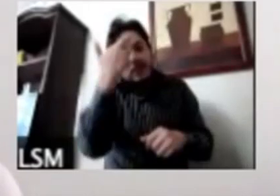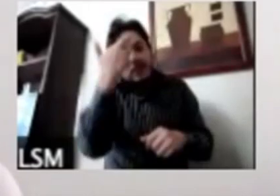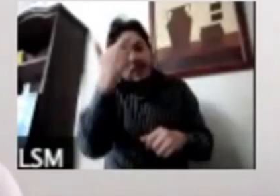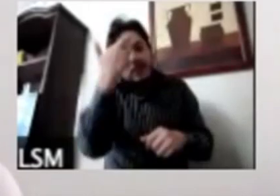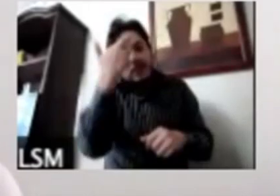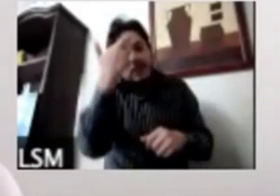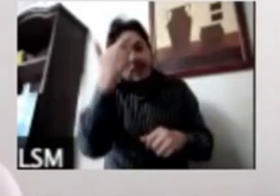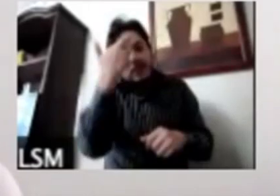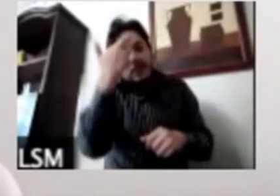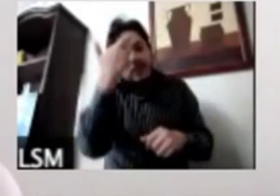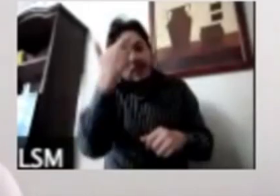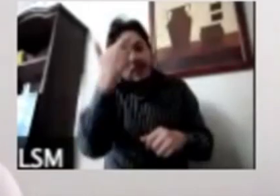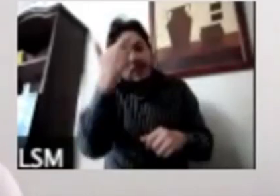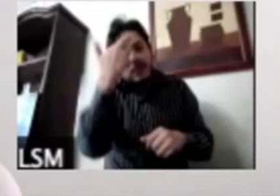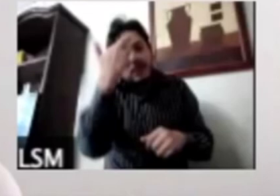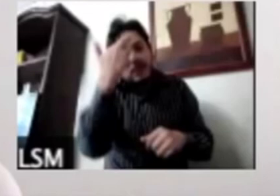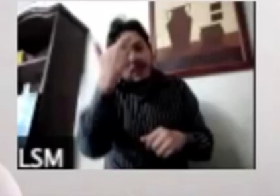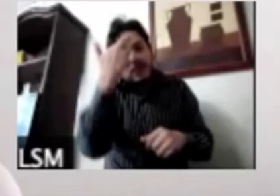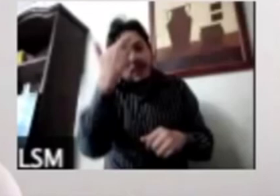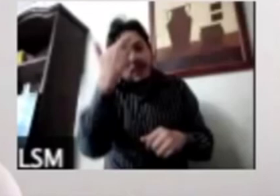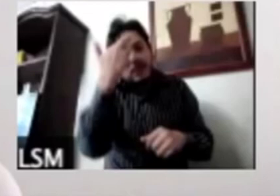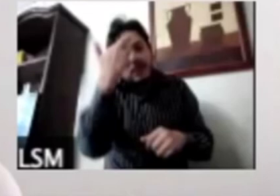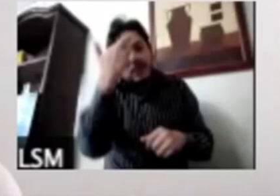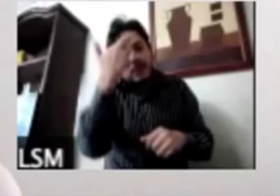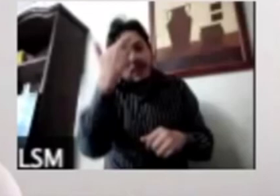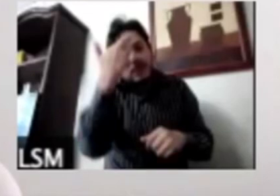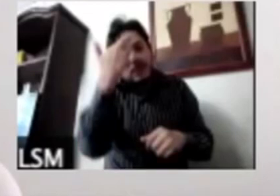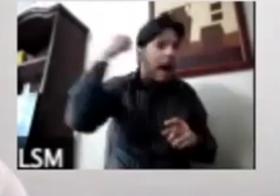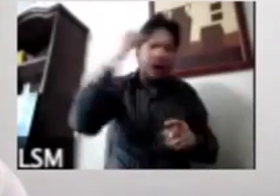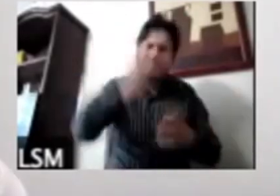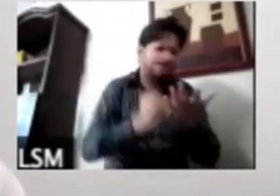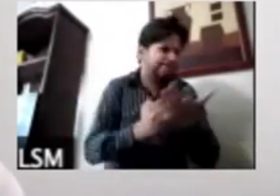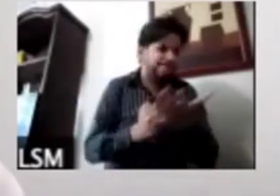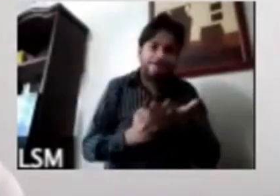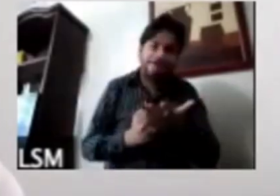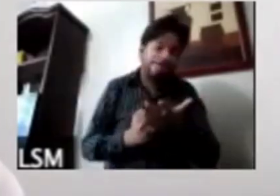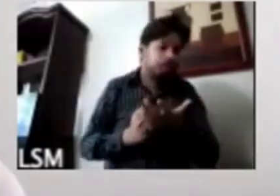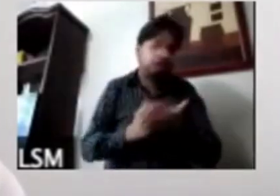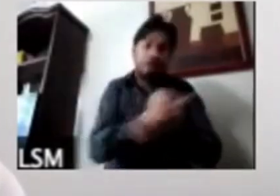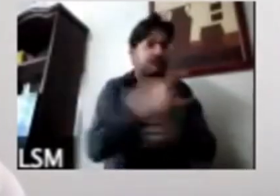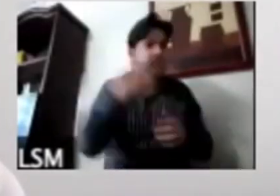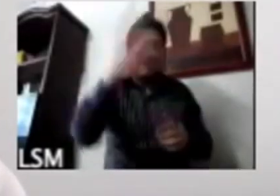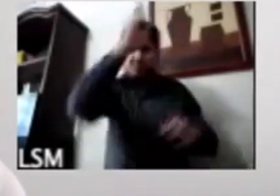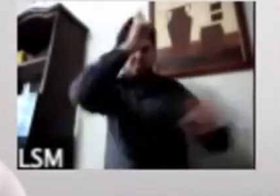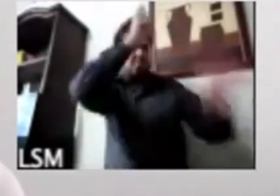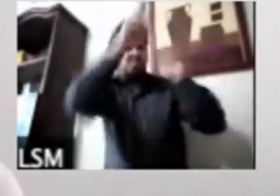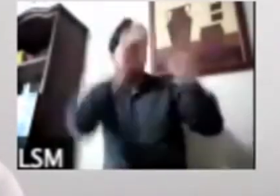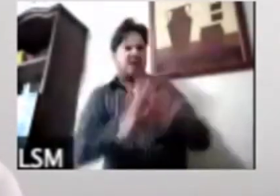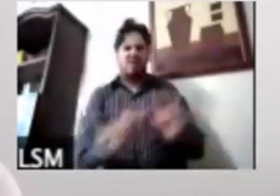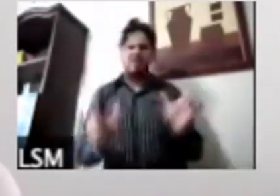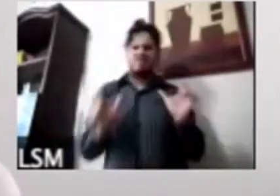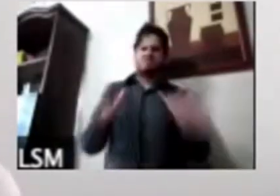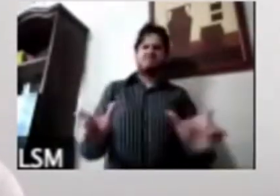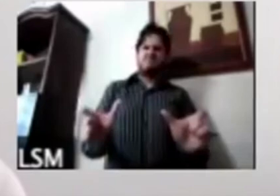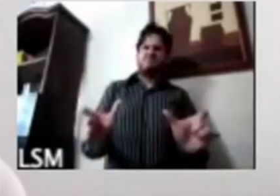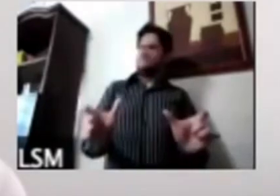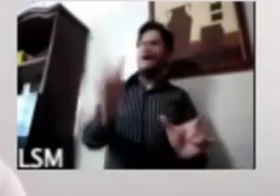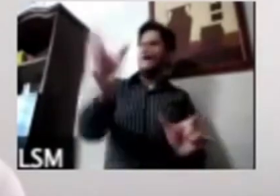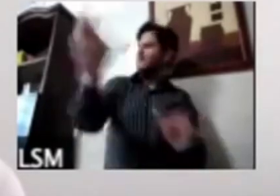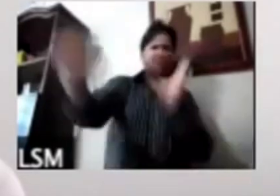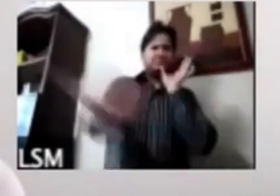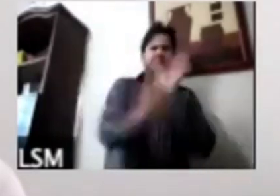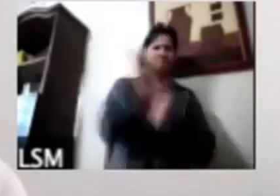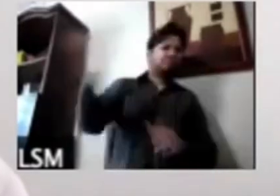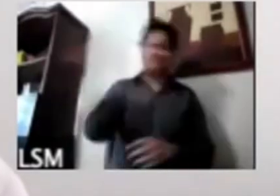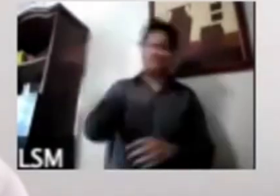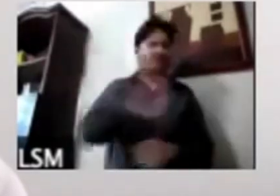de usos y costumbres en Oaxaca han decidido mantener restricciones fuertes al flujo de población porque además